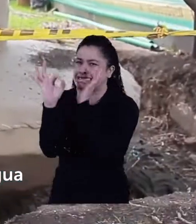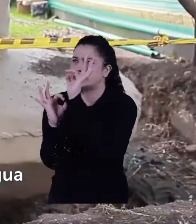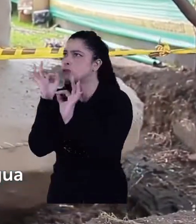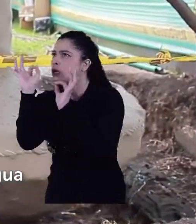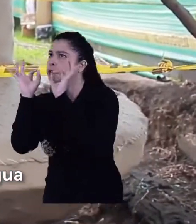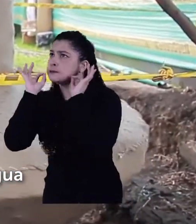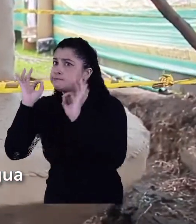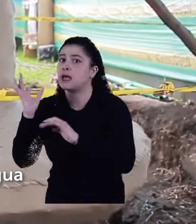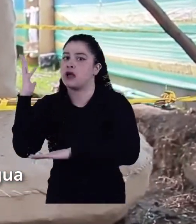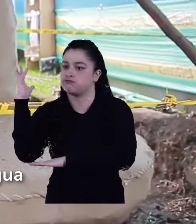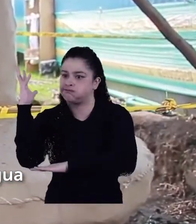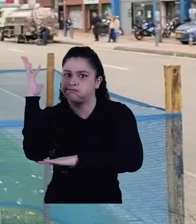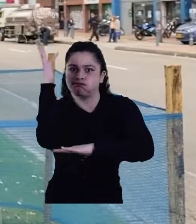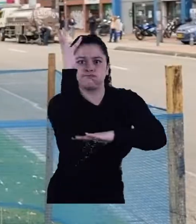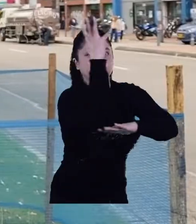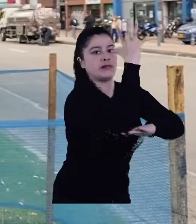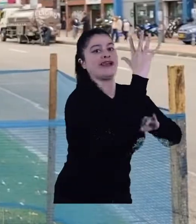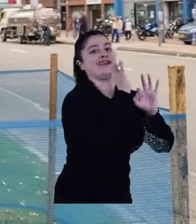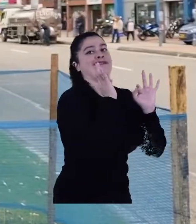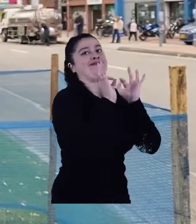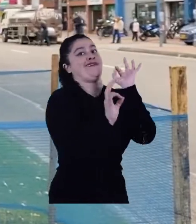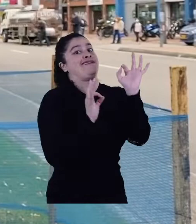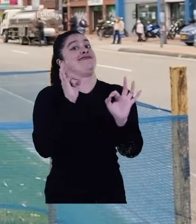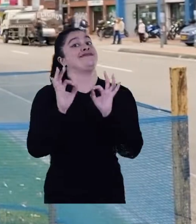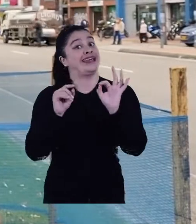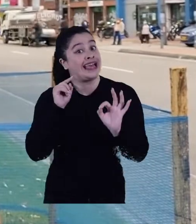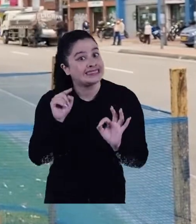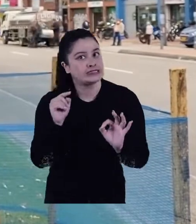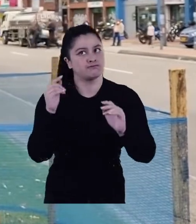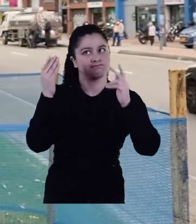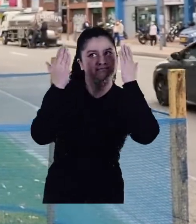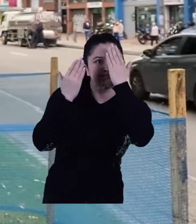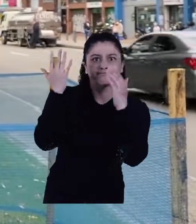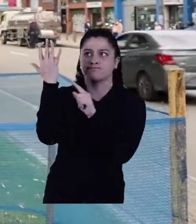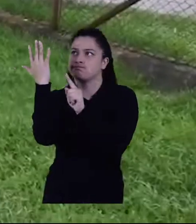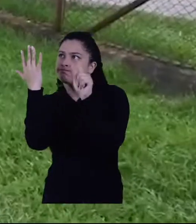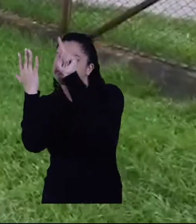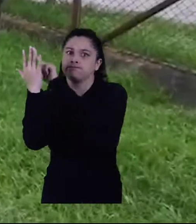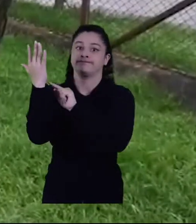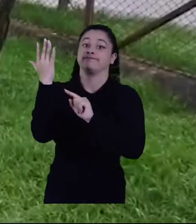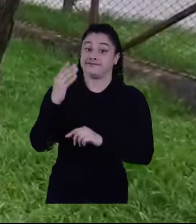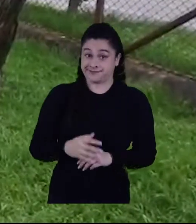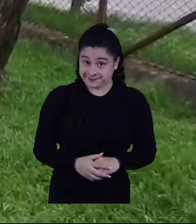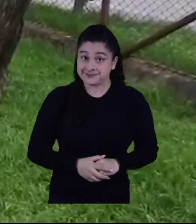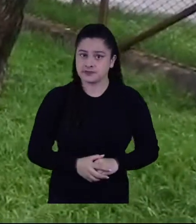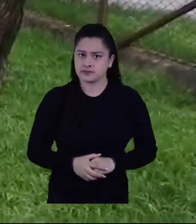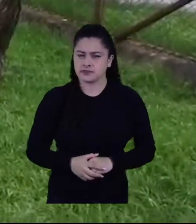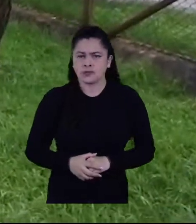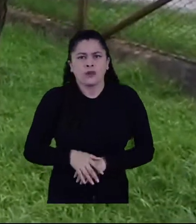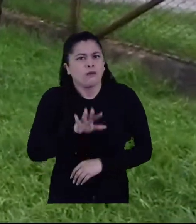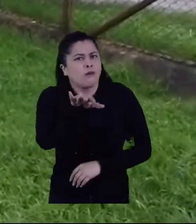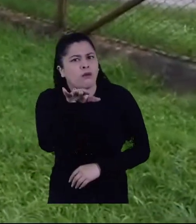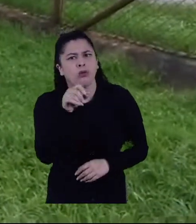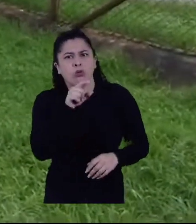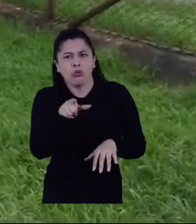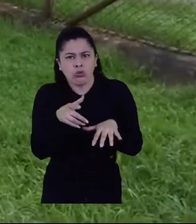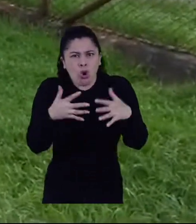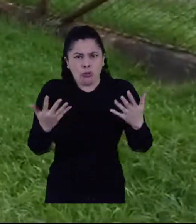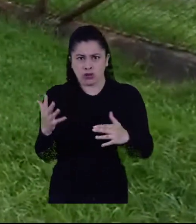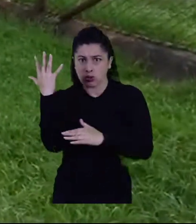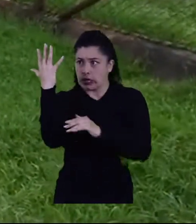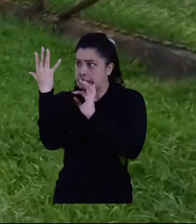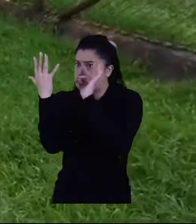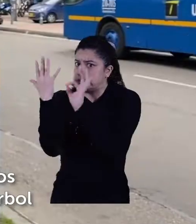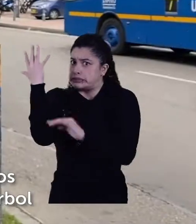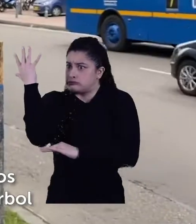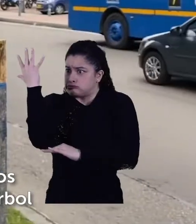se resienta por el tratamiento que le vamos a hacer de retirarlo de su sitio actual y cómo proteger el árbol mientras se llega a su nuevo